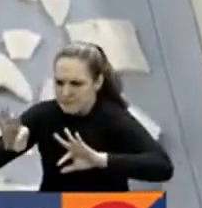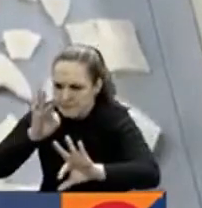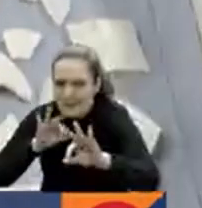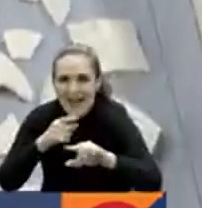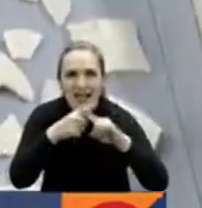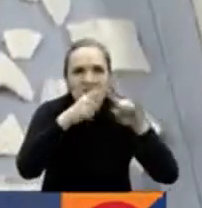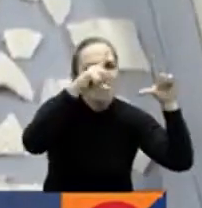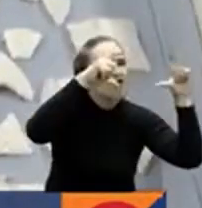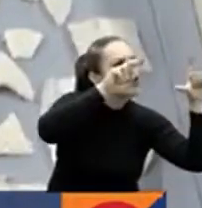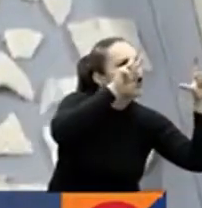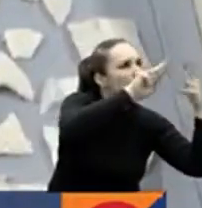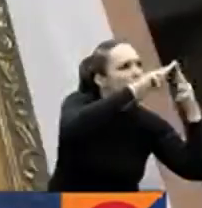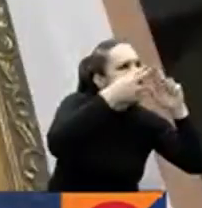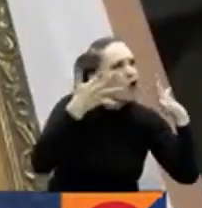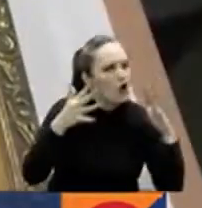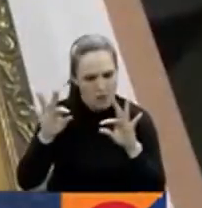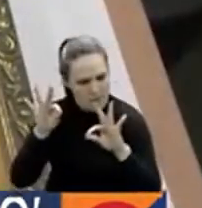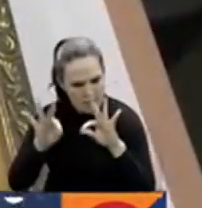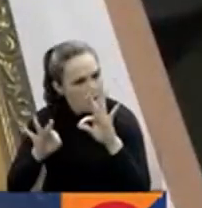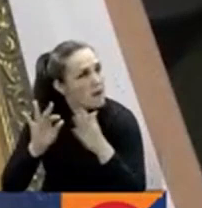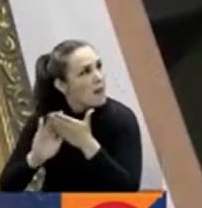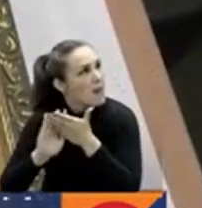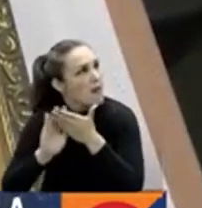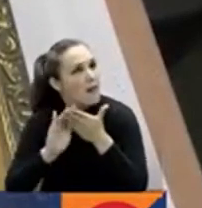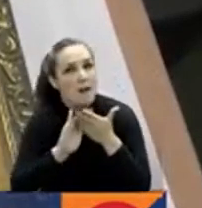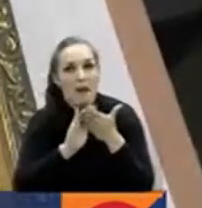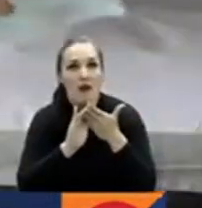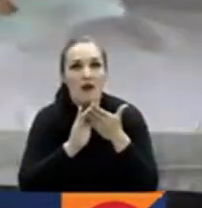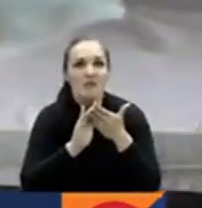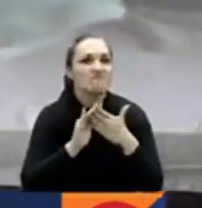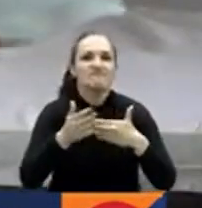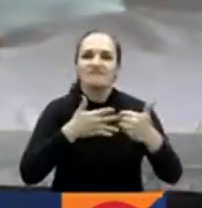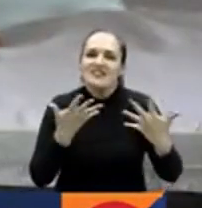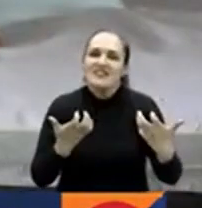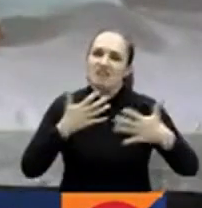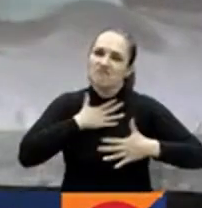caos vuelva a ser armonía. Así el tiempo se diluya en hacerlo.